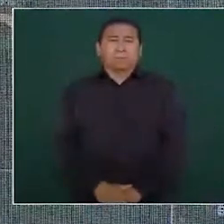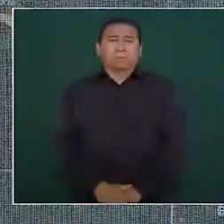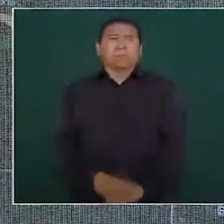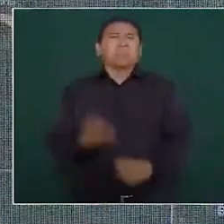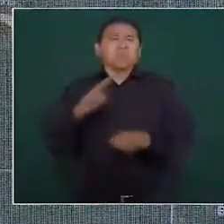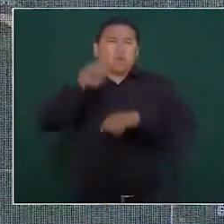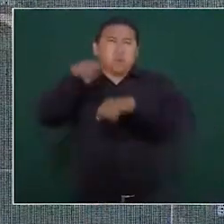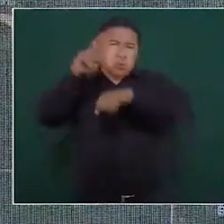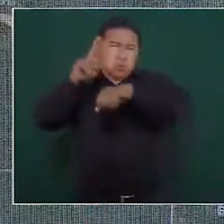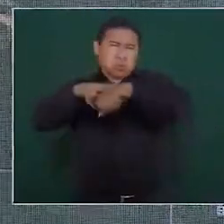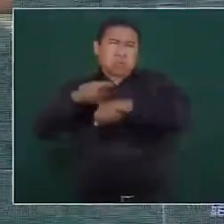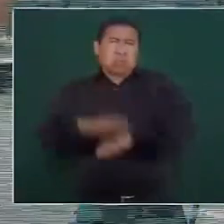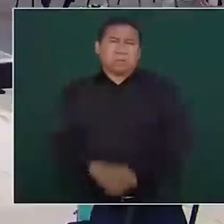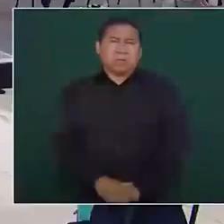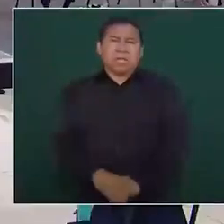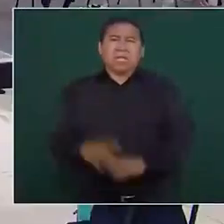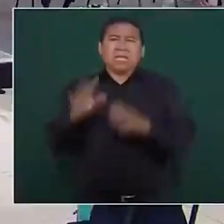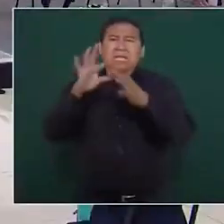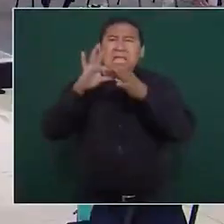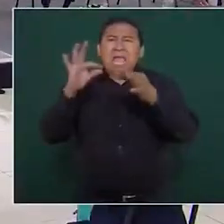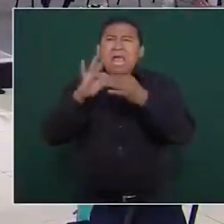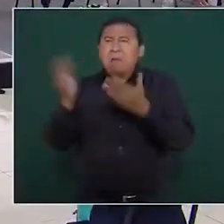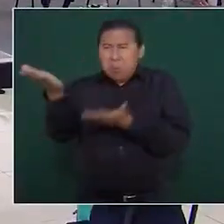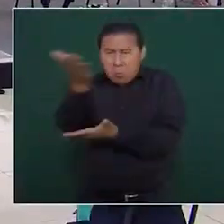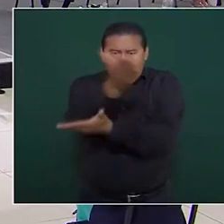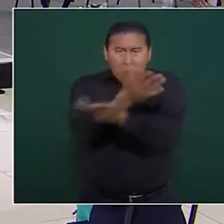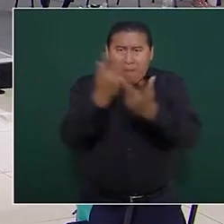ambientalistas que hablen con la gente